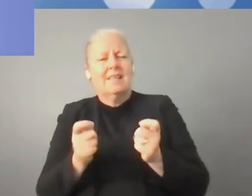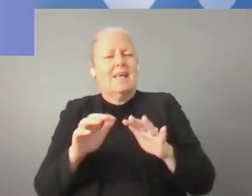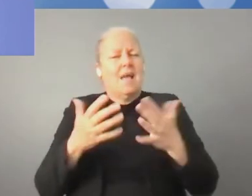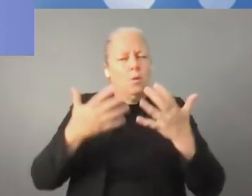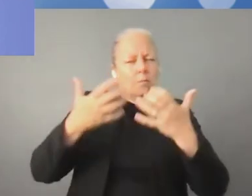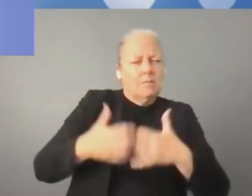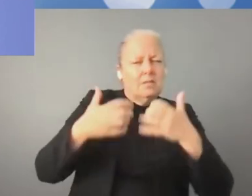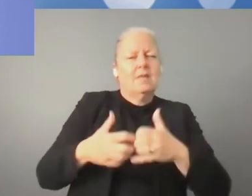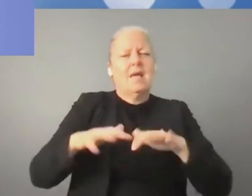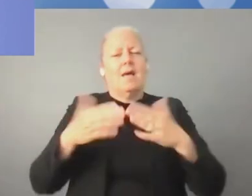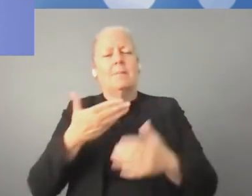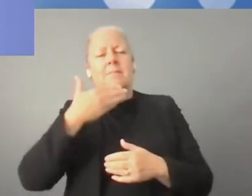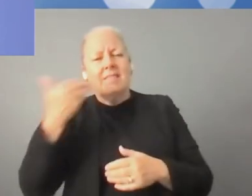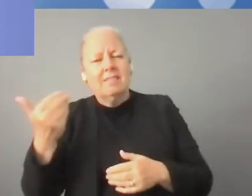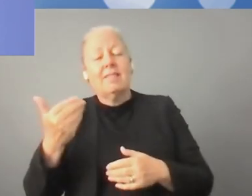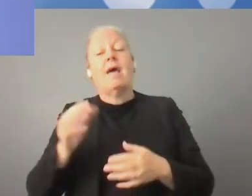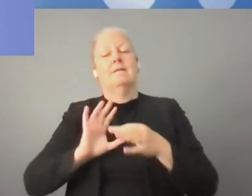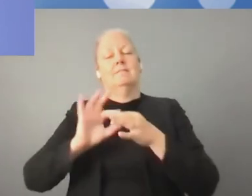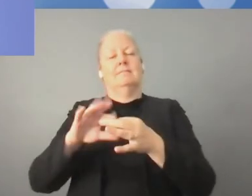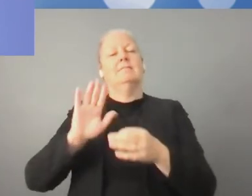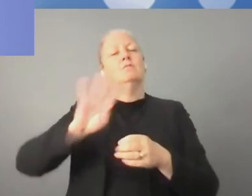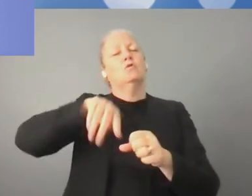de ECOSOC.